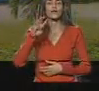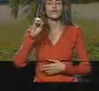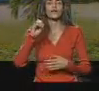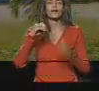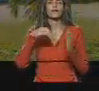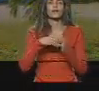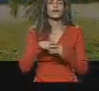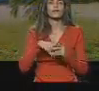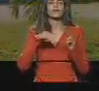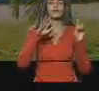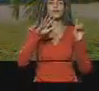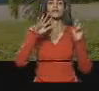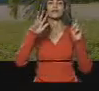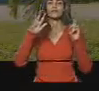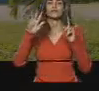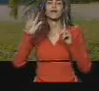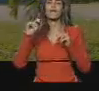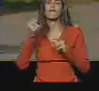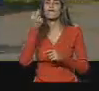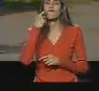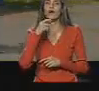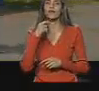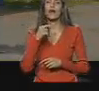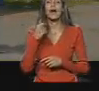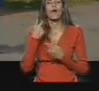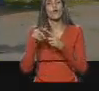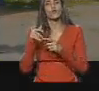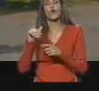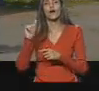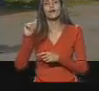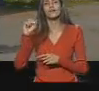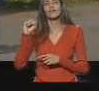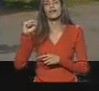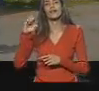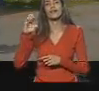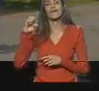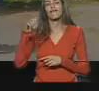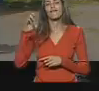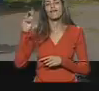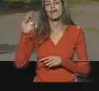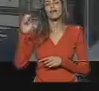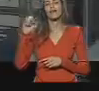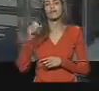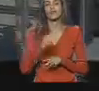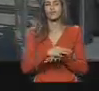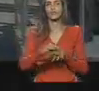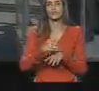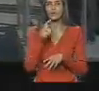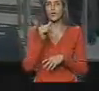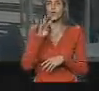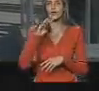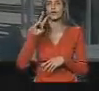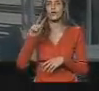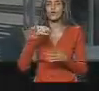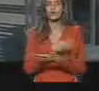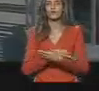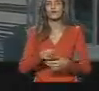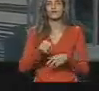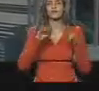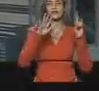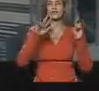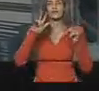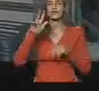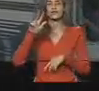176 bolívares. Acevedo. En el municipio de Acevedo fue dotado, se aprobaron 42 millones 73 mil